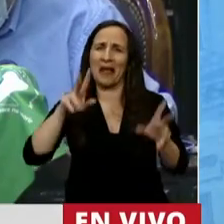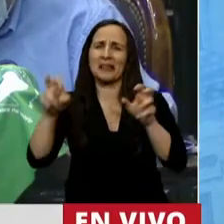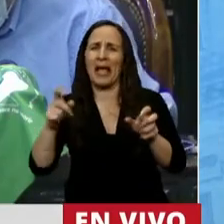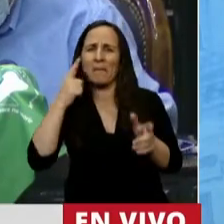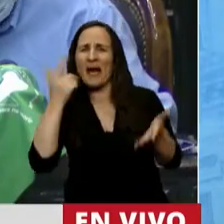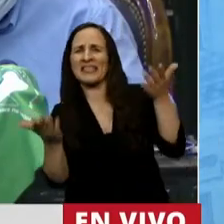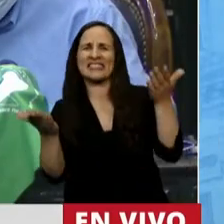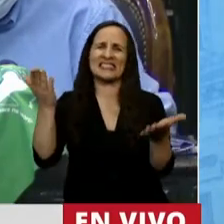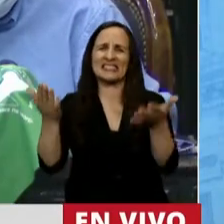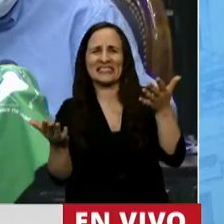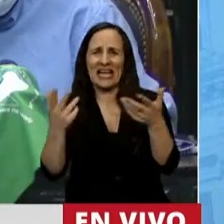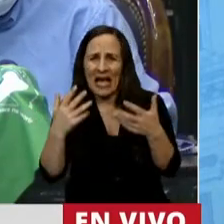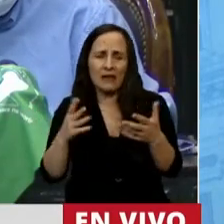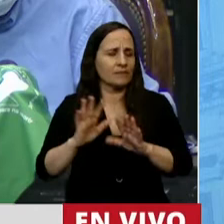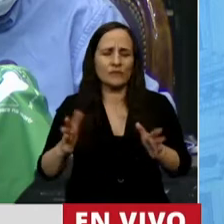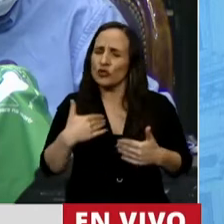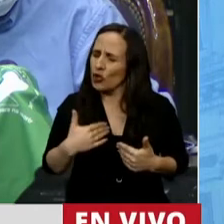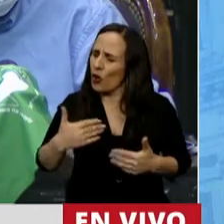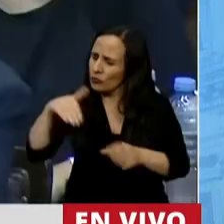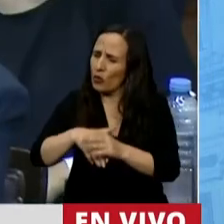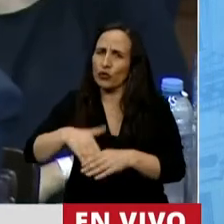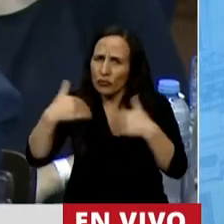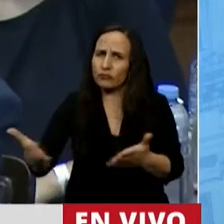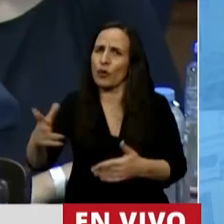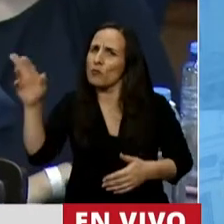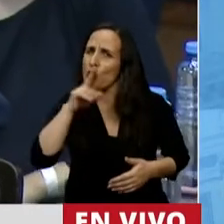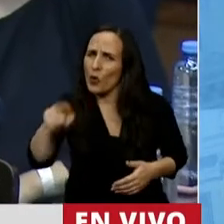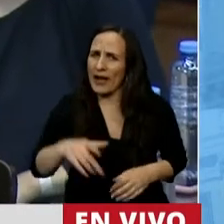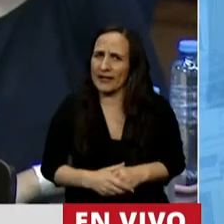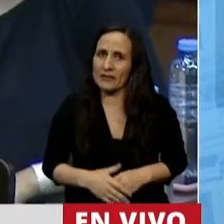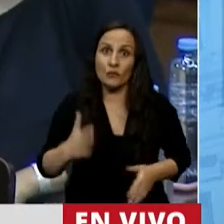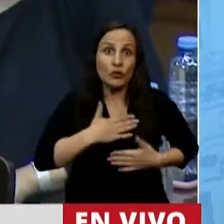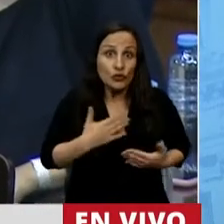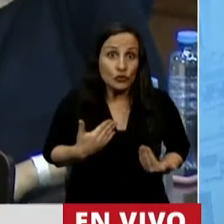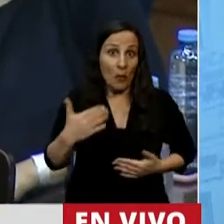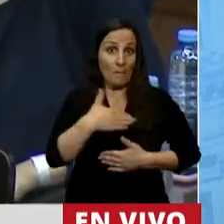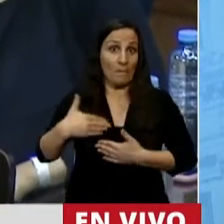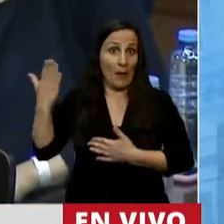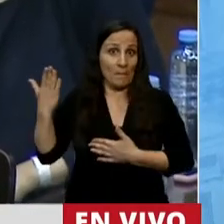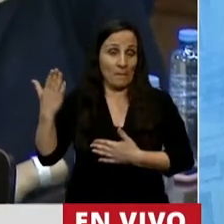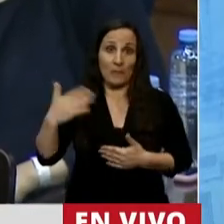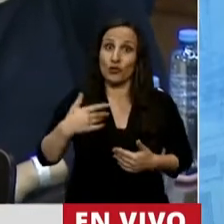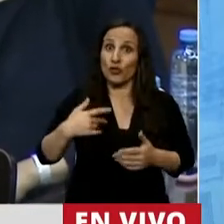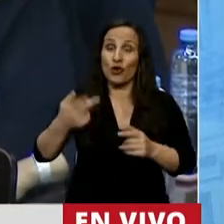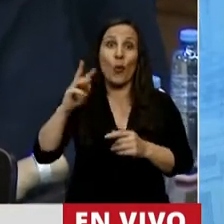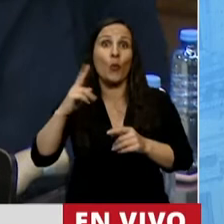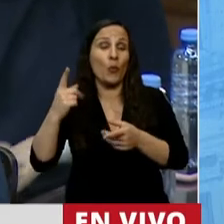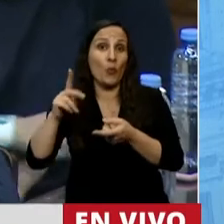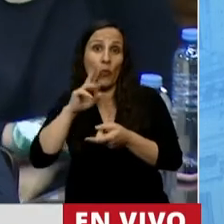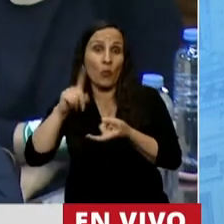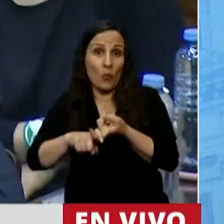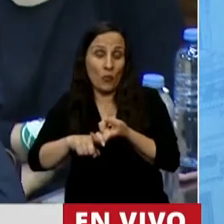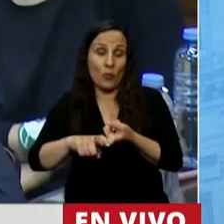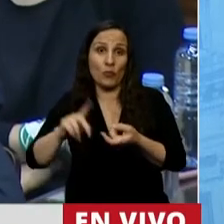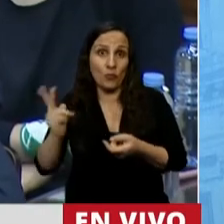temas. Voto por las mujeres, porque soy hijo, porque soy viudo, porque antes fui esposo,